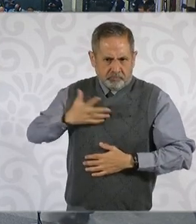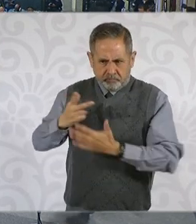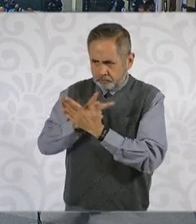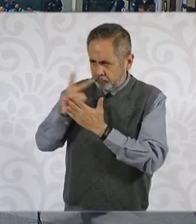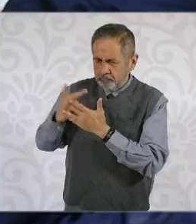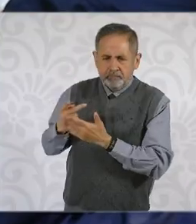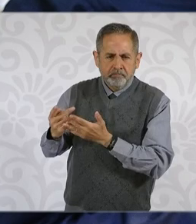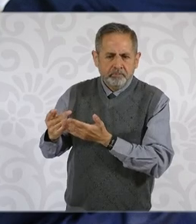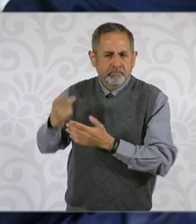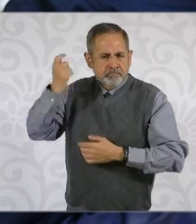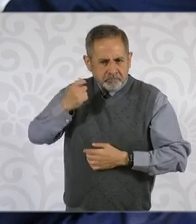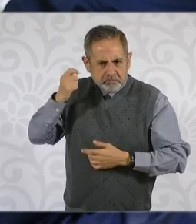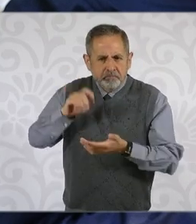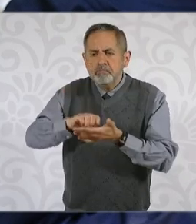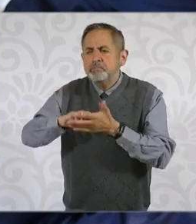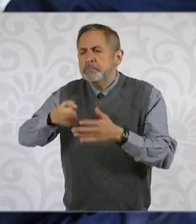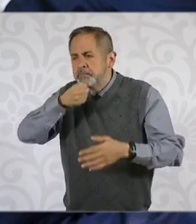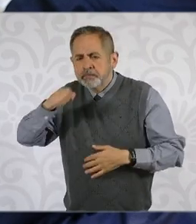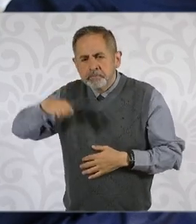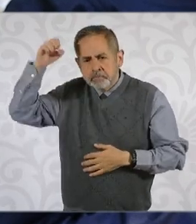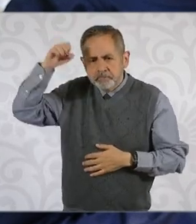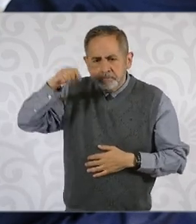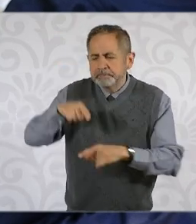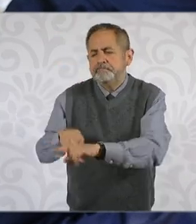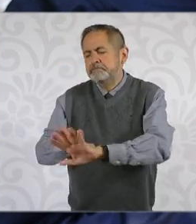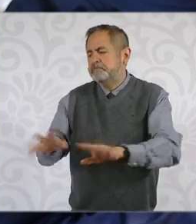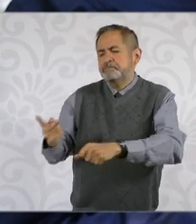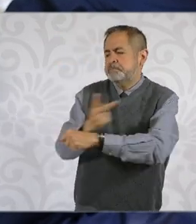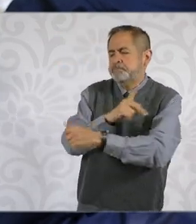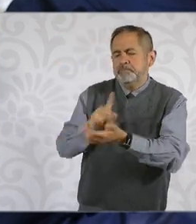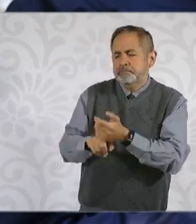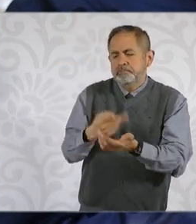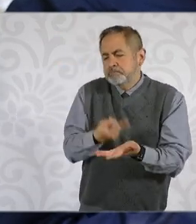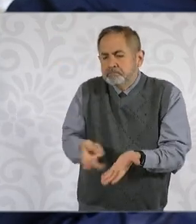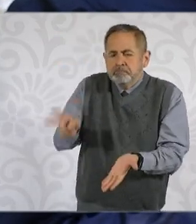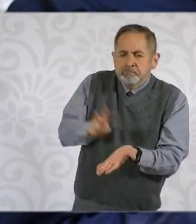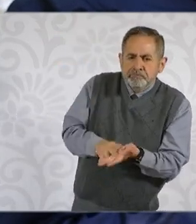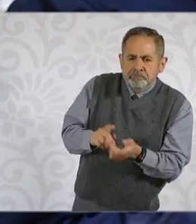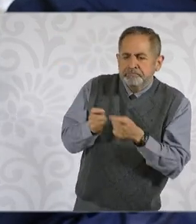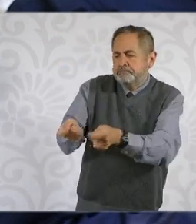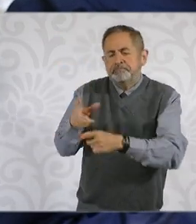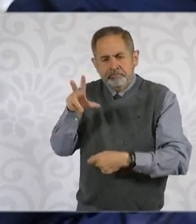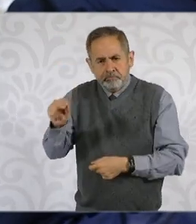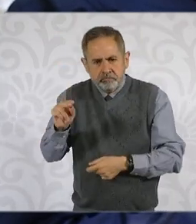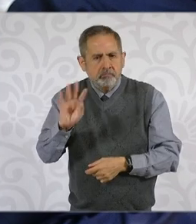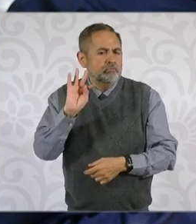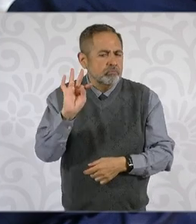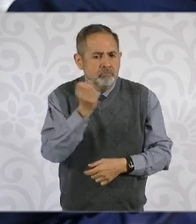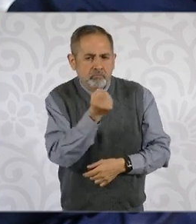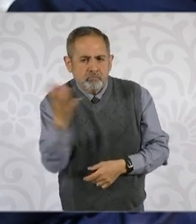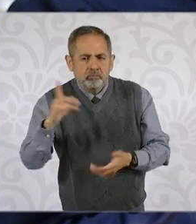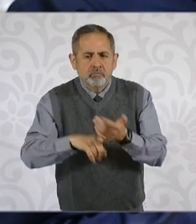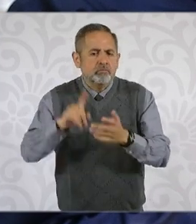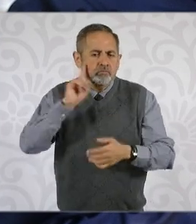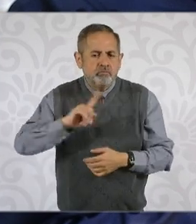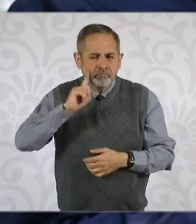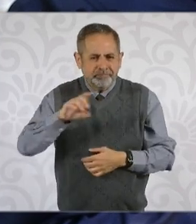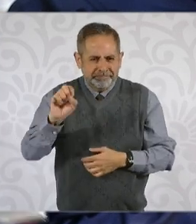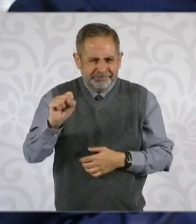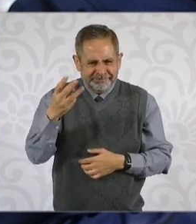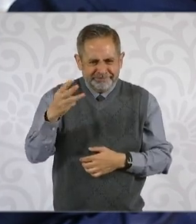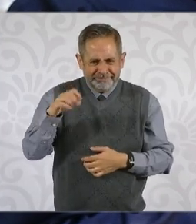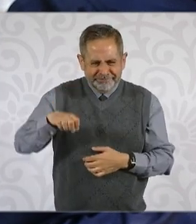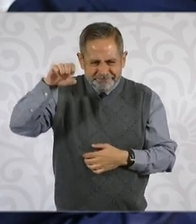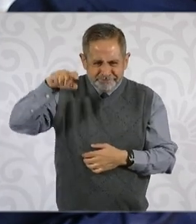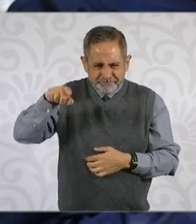Lo decían en el caso de adultos mayores y ya las mujeres de 60 a 63 están recibiendo o están inscritas al programa que se está impulsando.